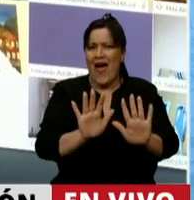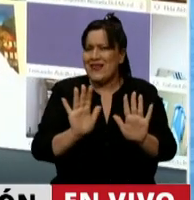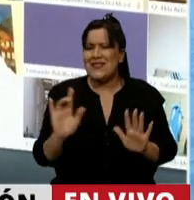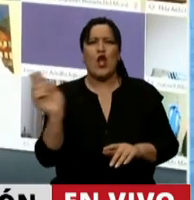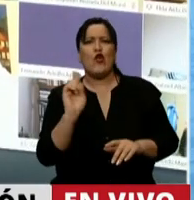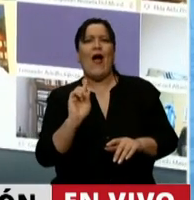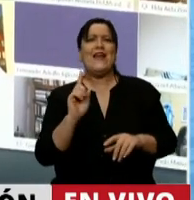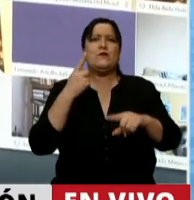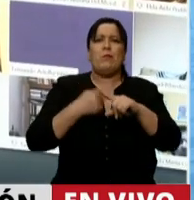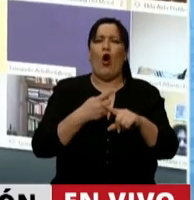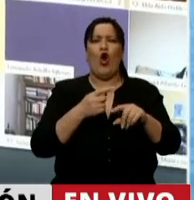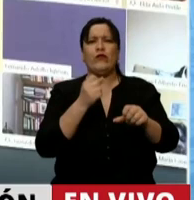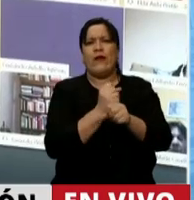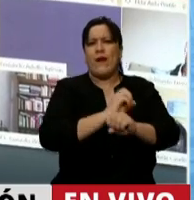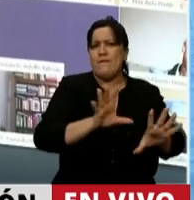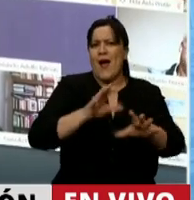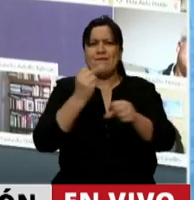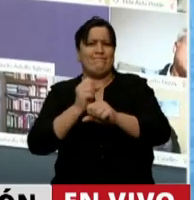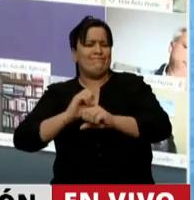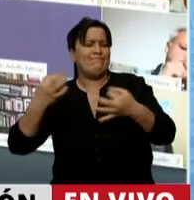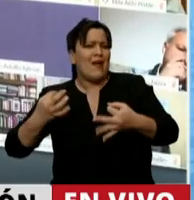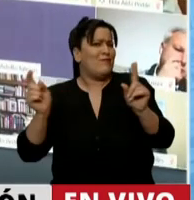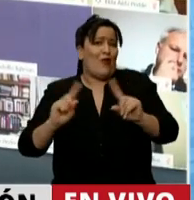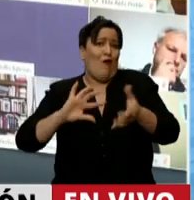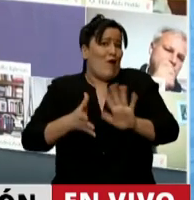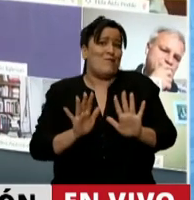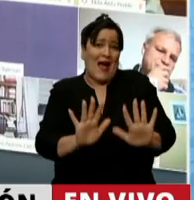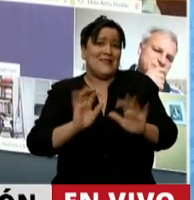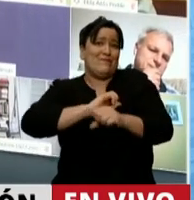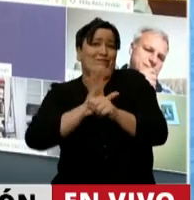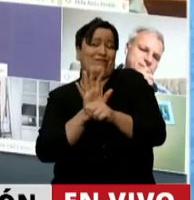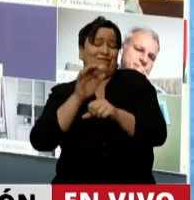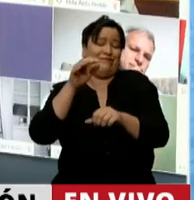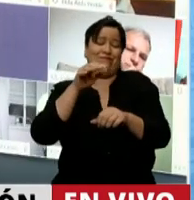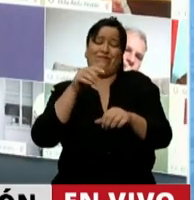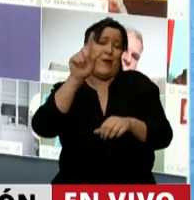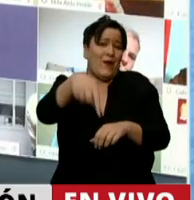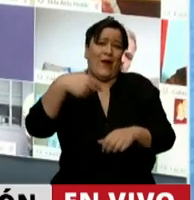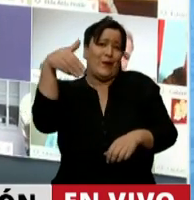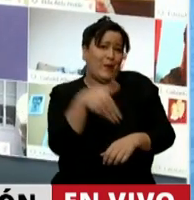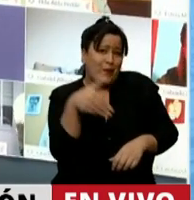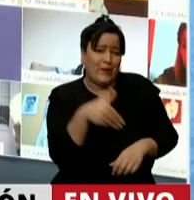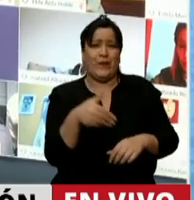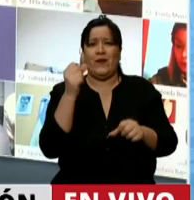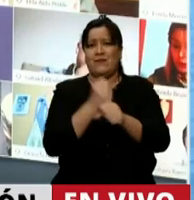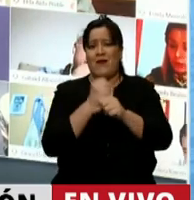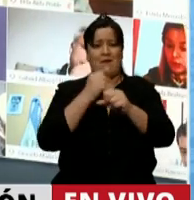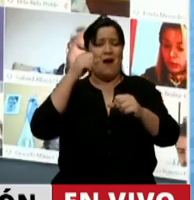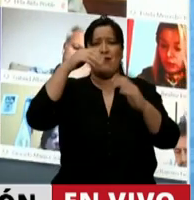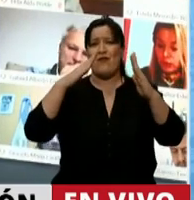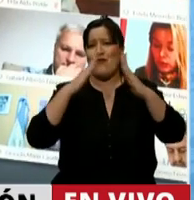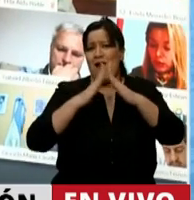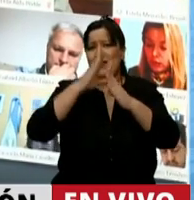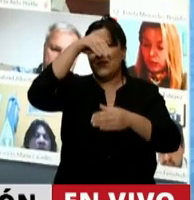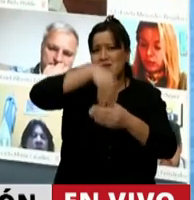ver con buena o mala voluntad, sino que tiene que ver con cuestiones fácticas y concretas. Entonces, el teletrabajo, el trabajo remoto,